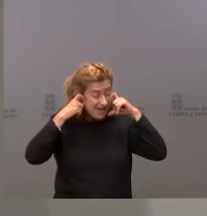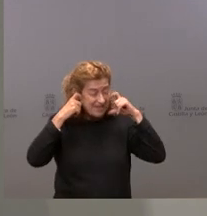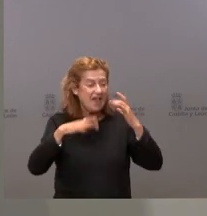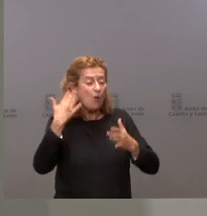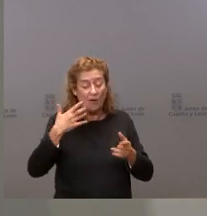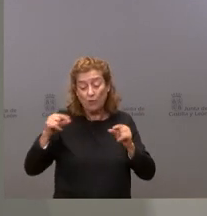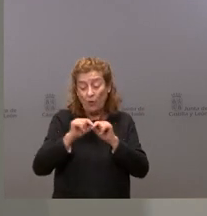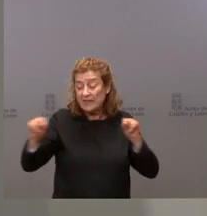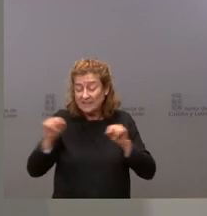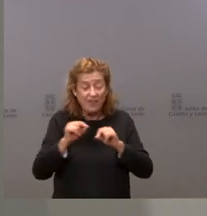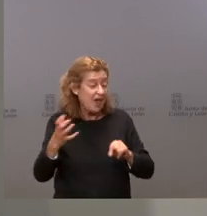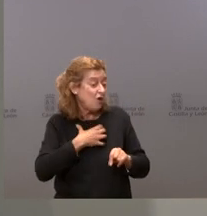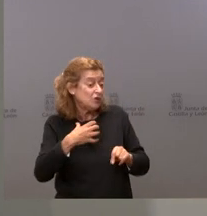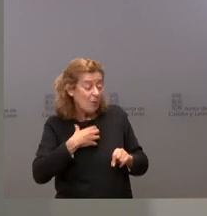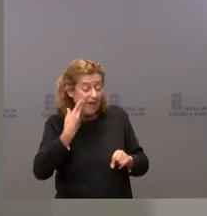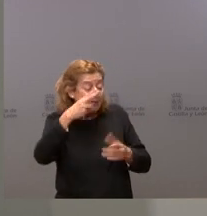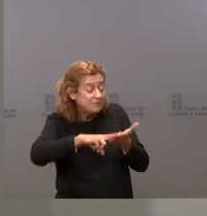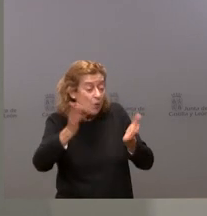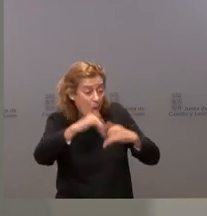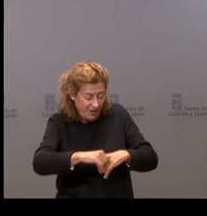distancia de seguridad no pueda ser garantizada.